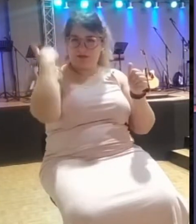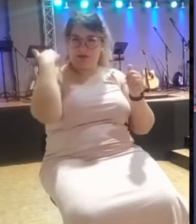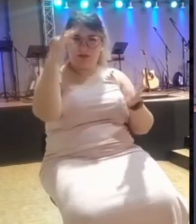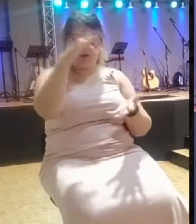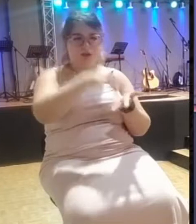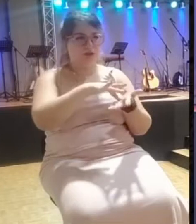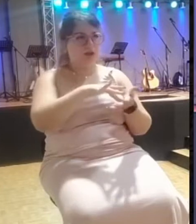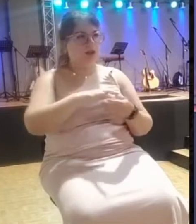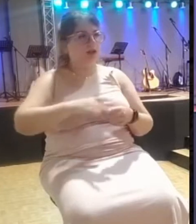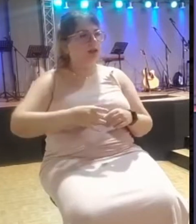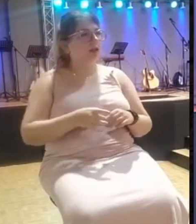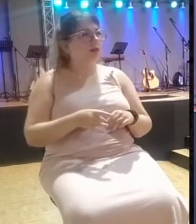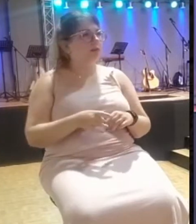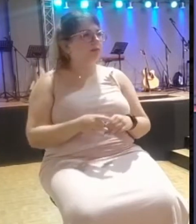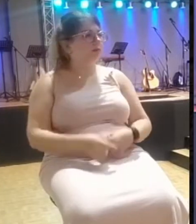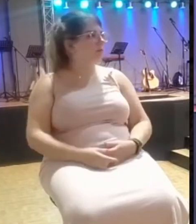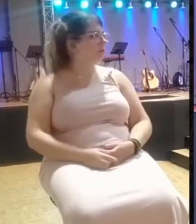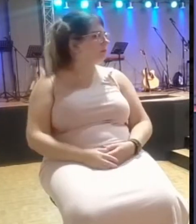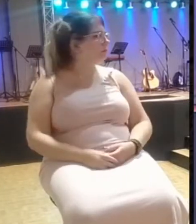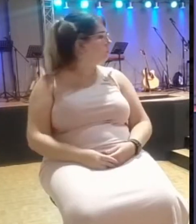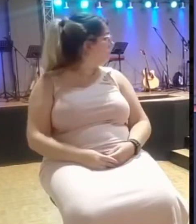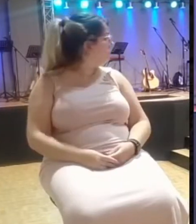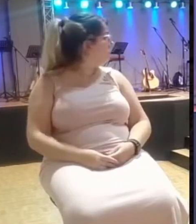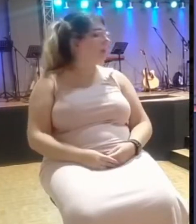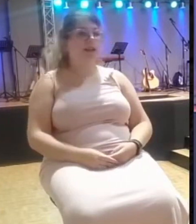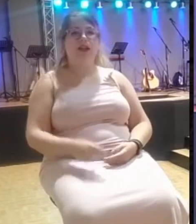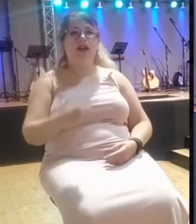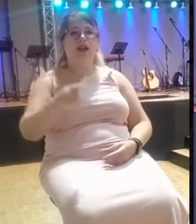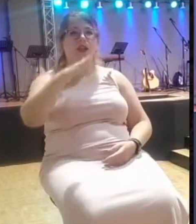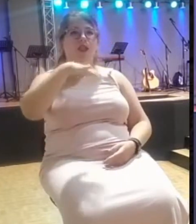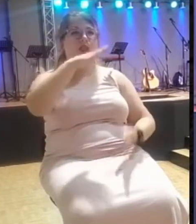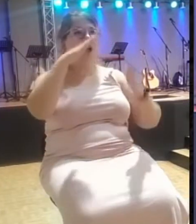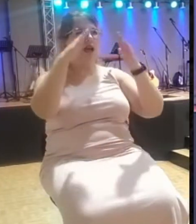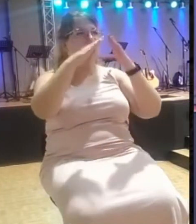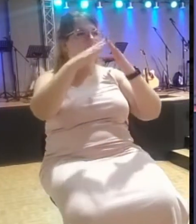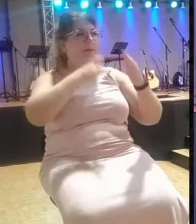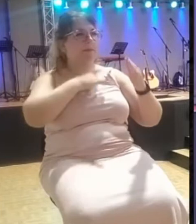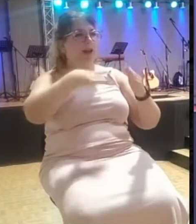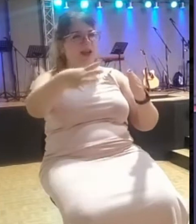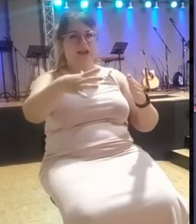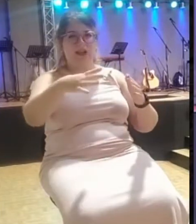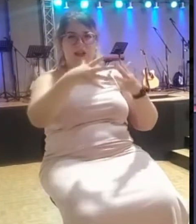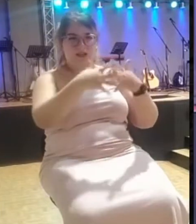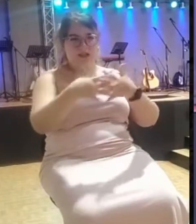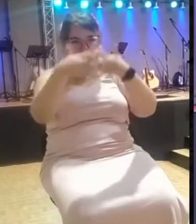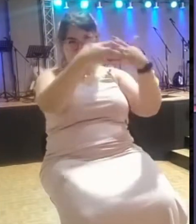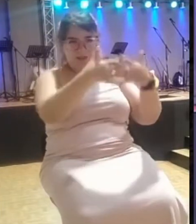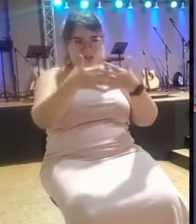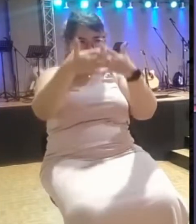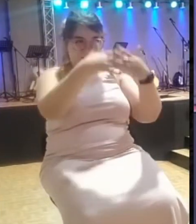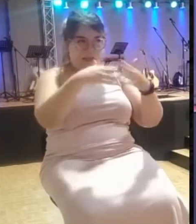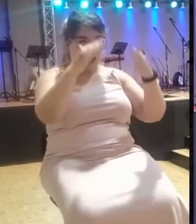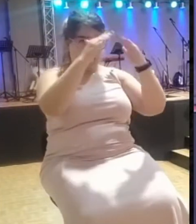¿verdad? Que en la Casa Blanca, justo al lado, ha caído un rayo